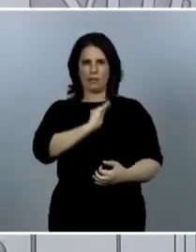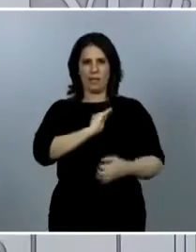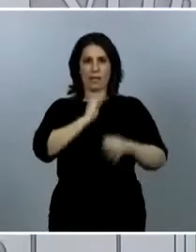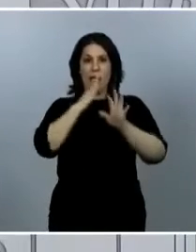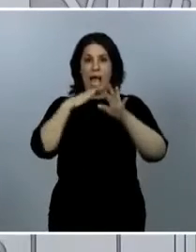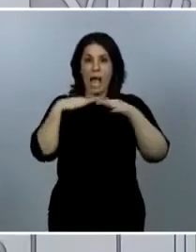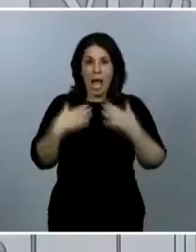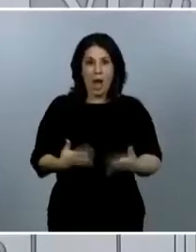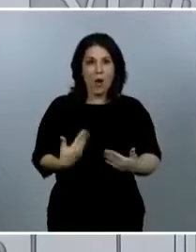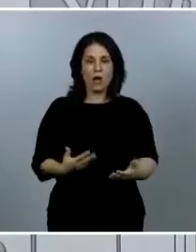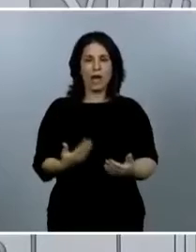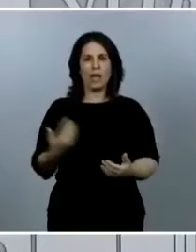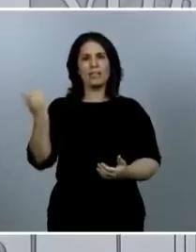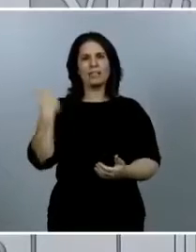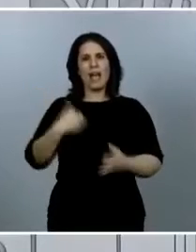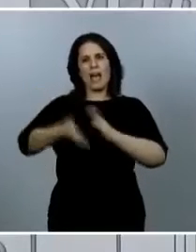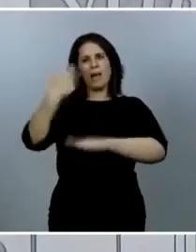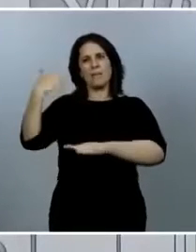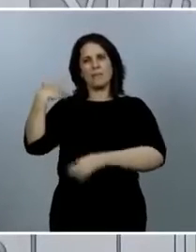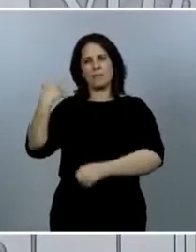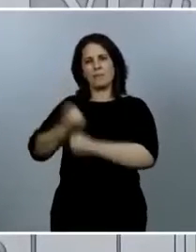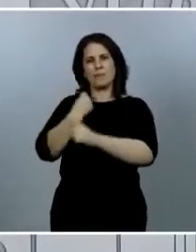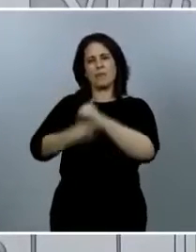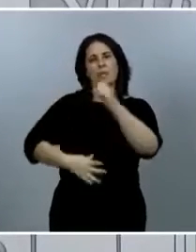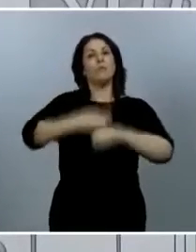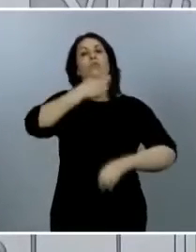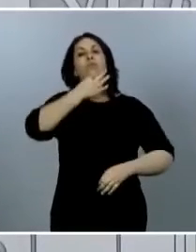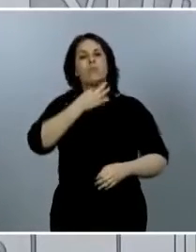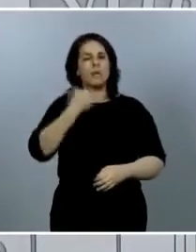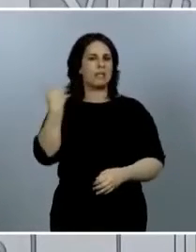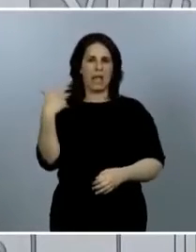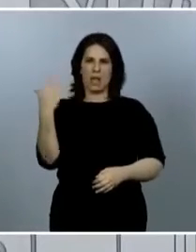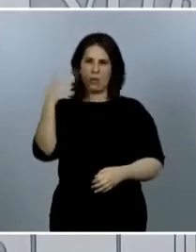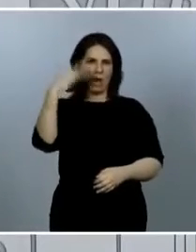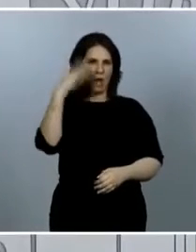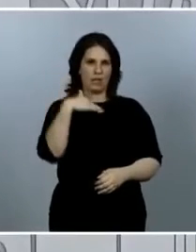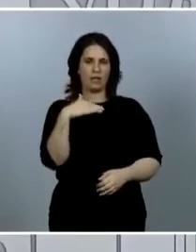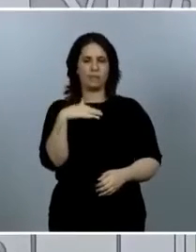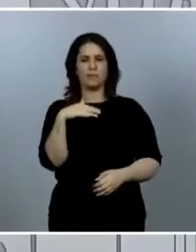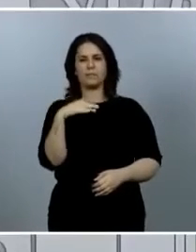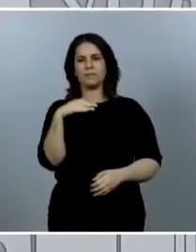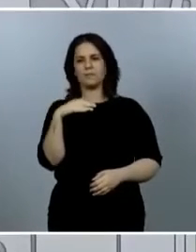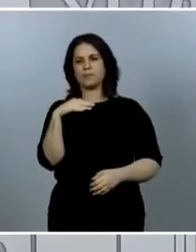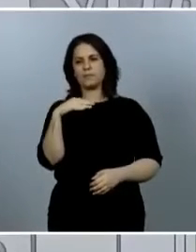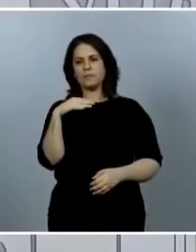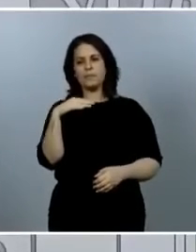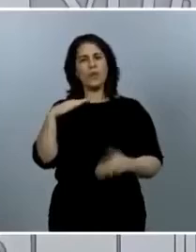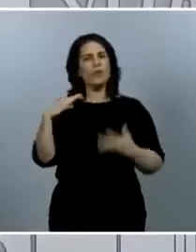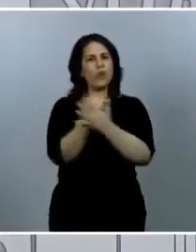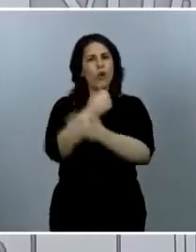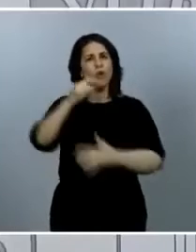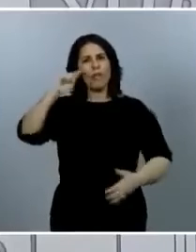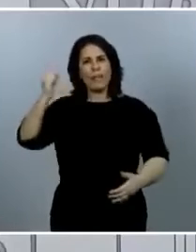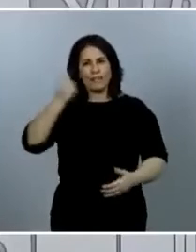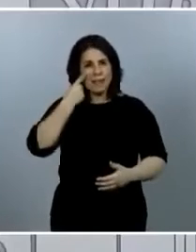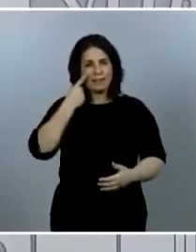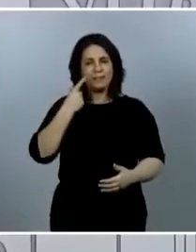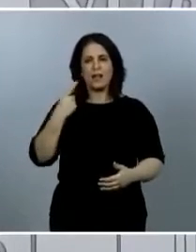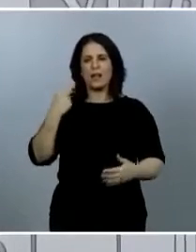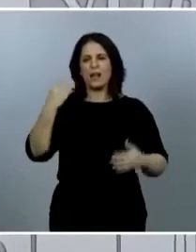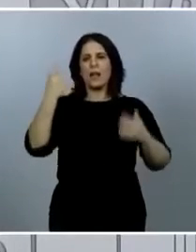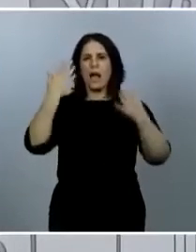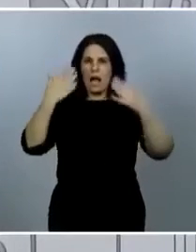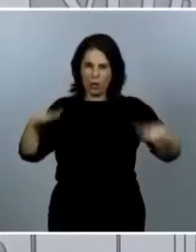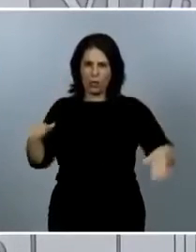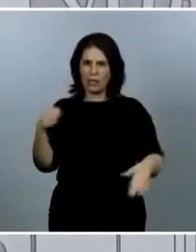excesiva que hubo en su momento y casi todos los casos que se detectan, aunque sean aparentemente un número importante o